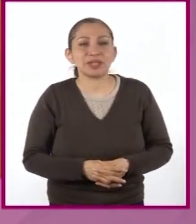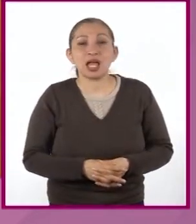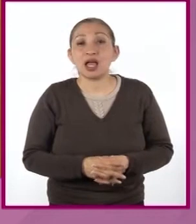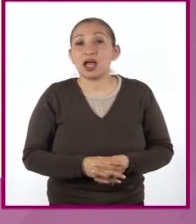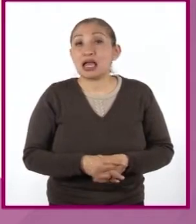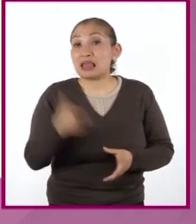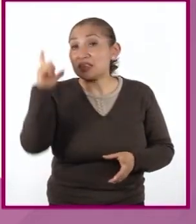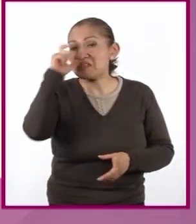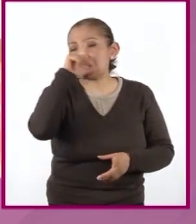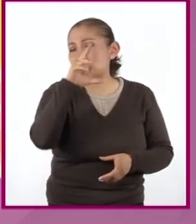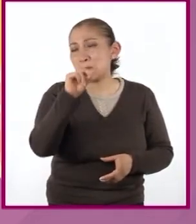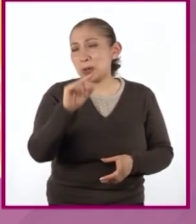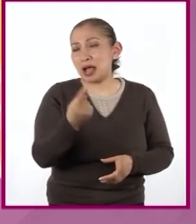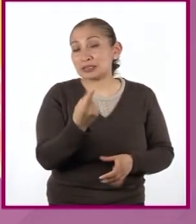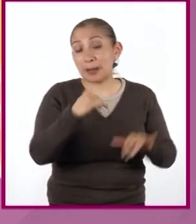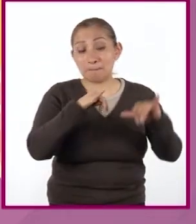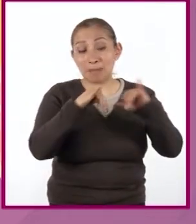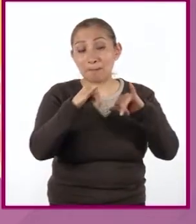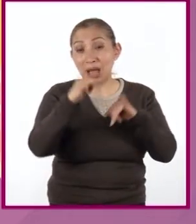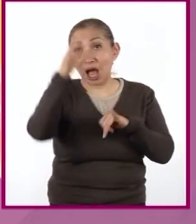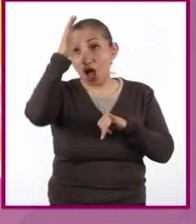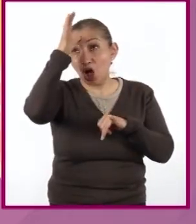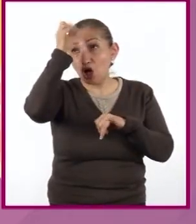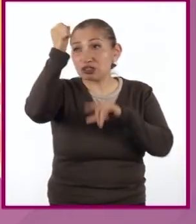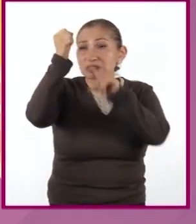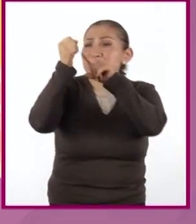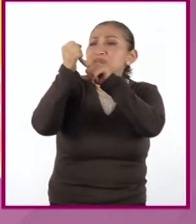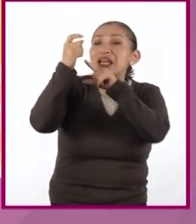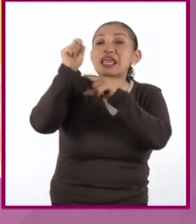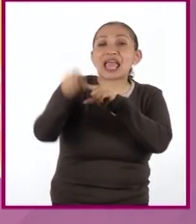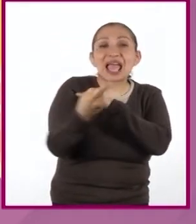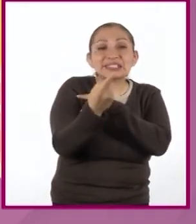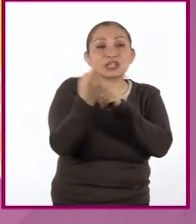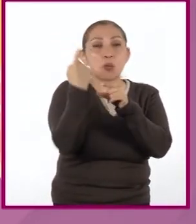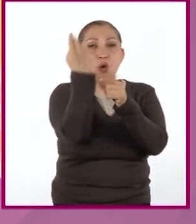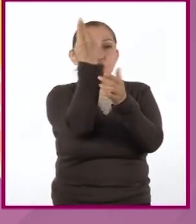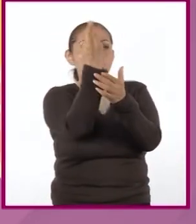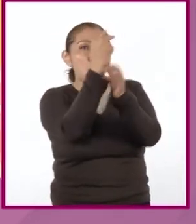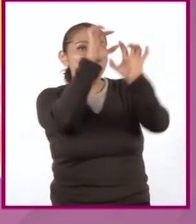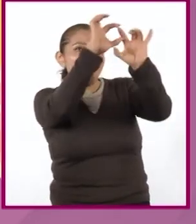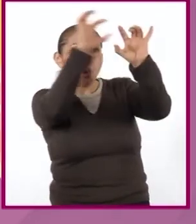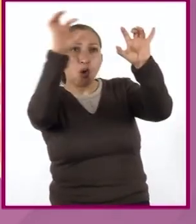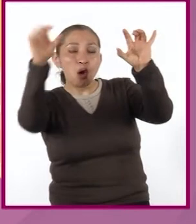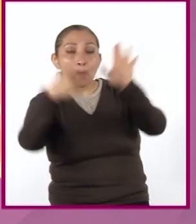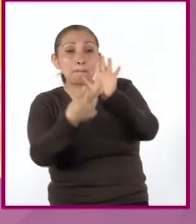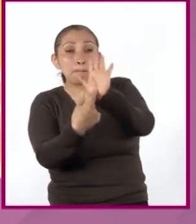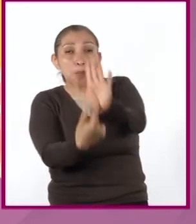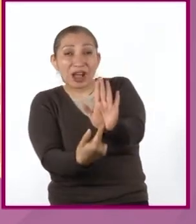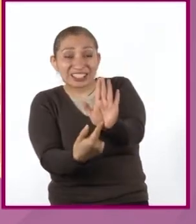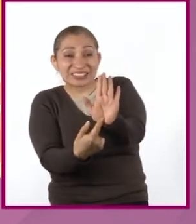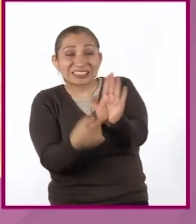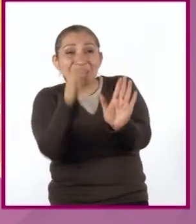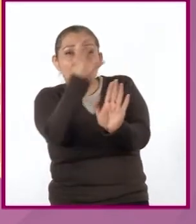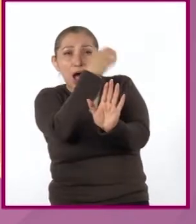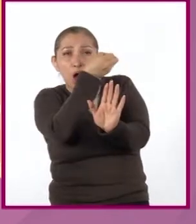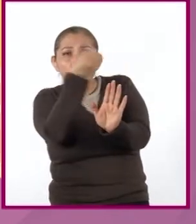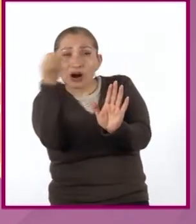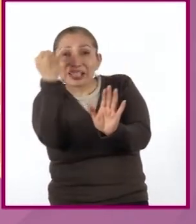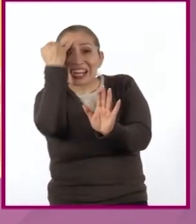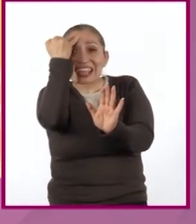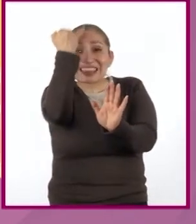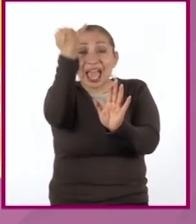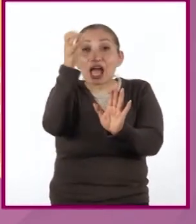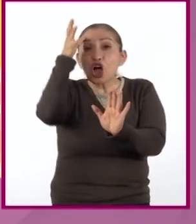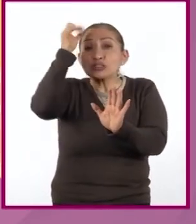platillo difícil. Un mapa conceptual es un tipo de diagrama que representa esquemáticamente ideas y